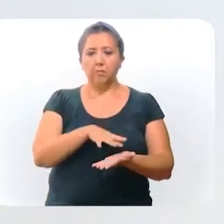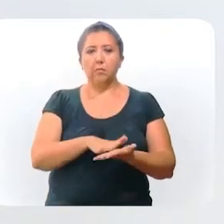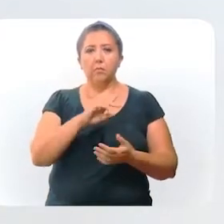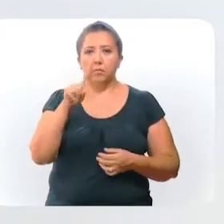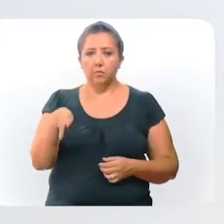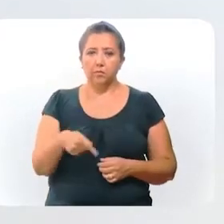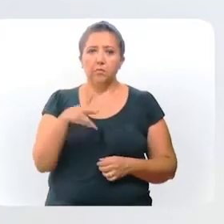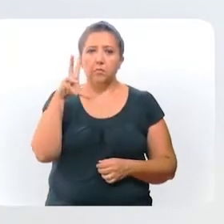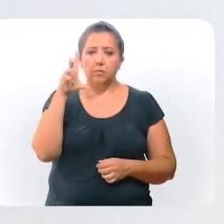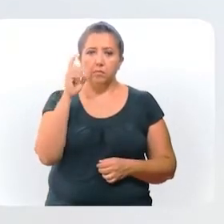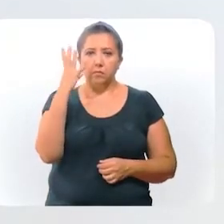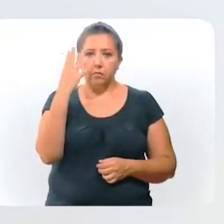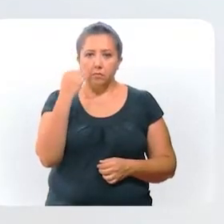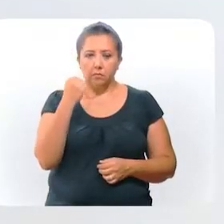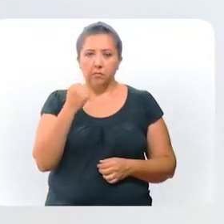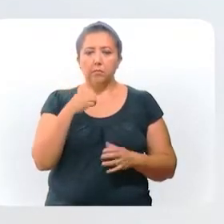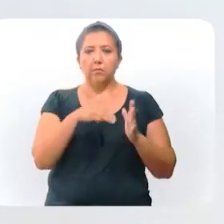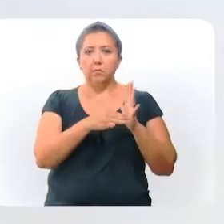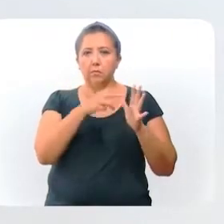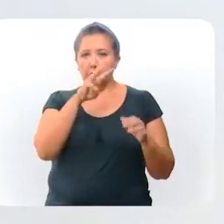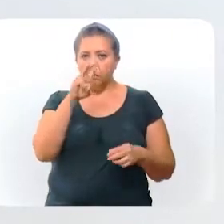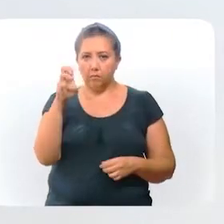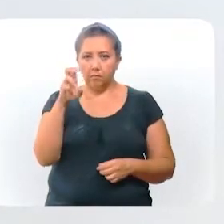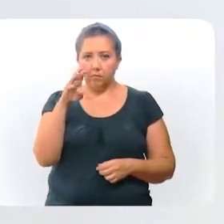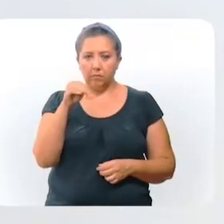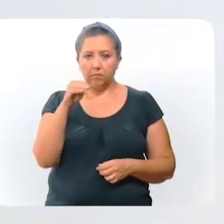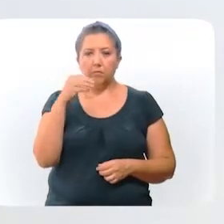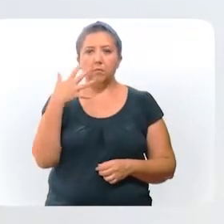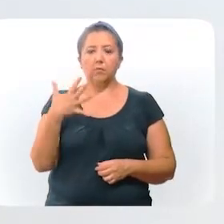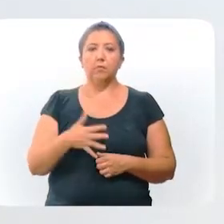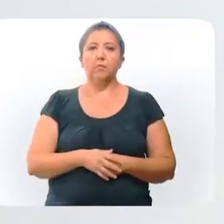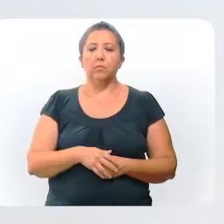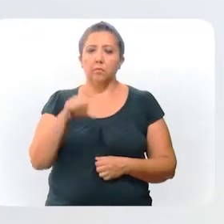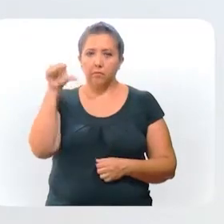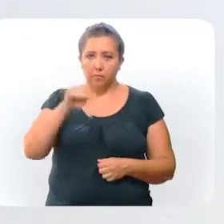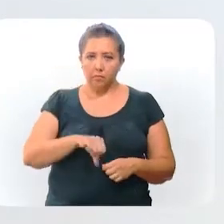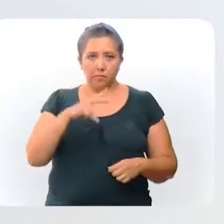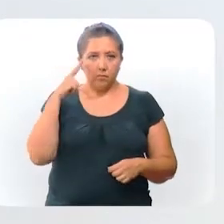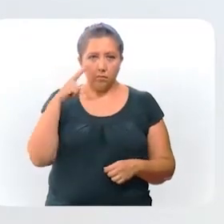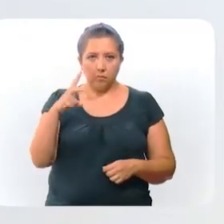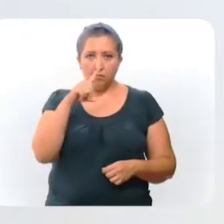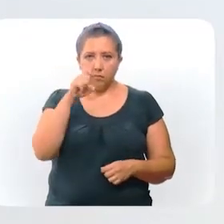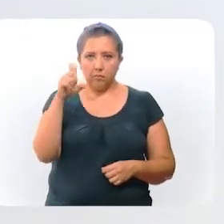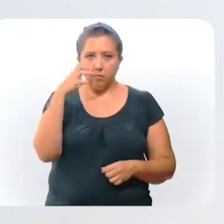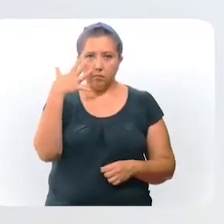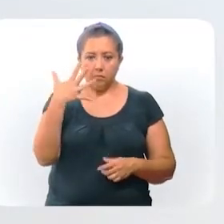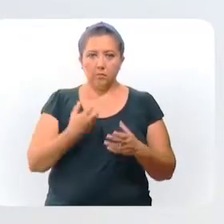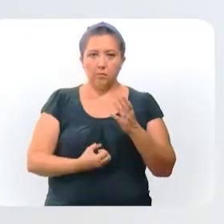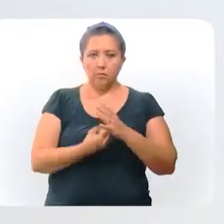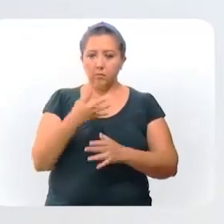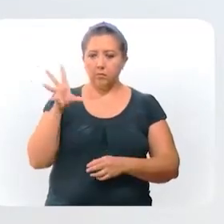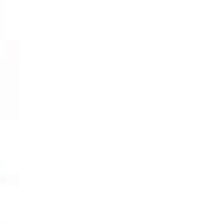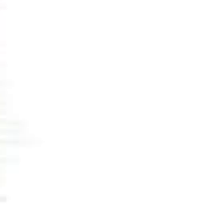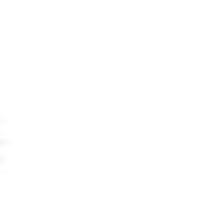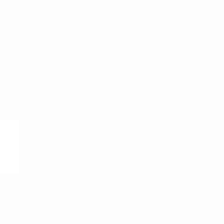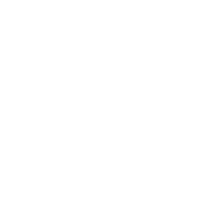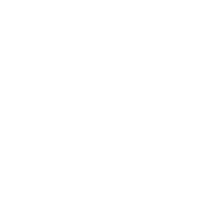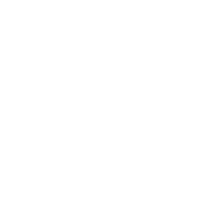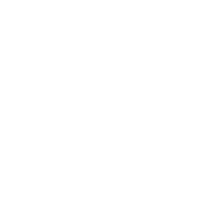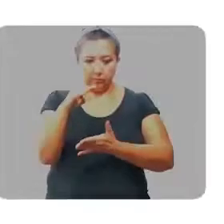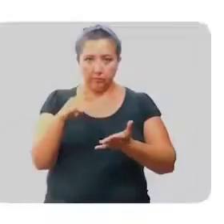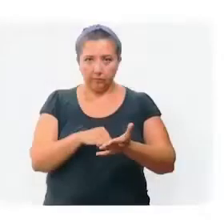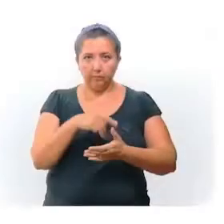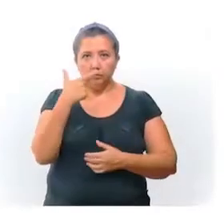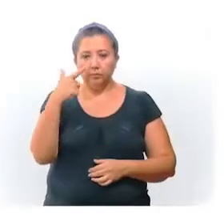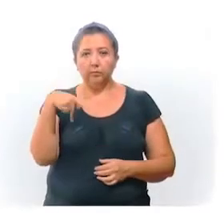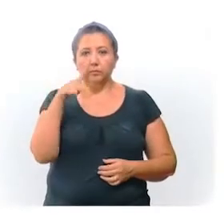que es 39.395. Hoy se detectaron 105 nuevos contagios de coronavirus. 85